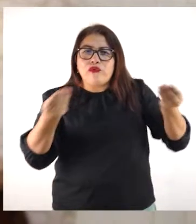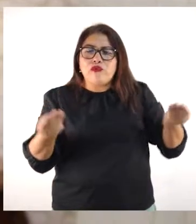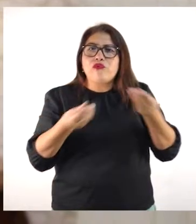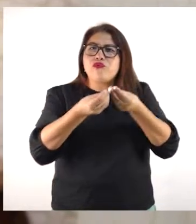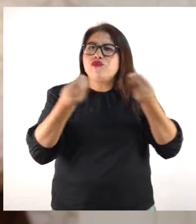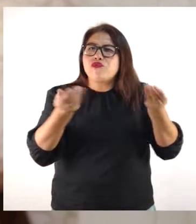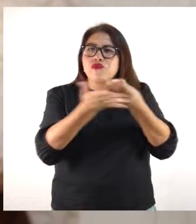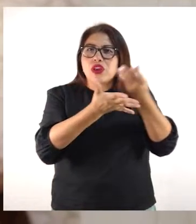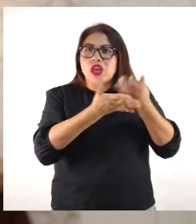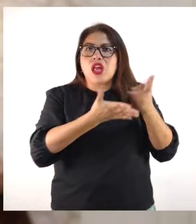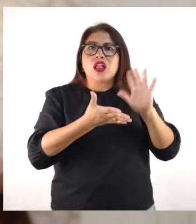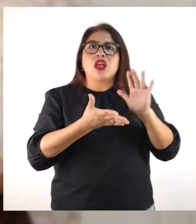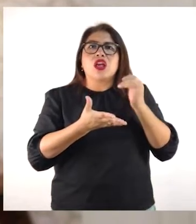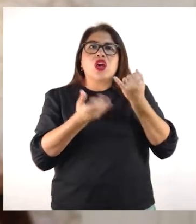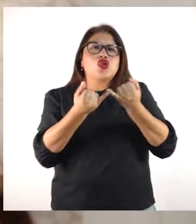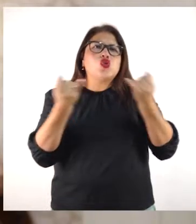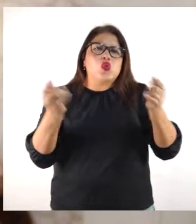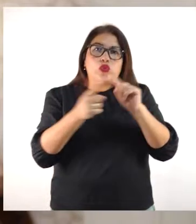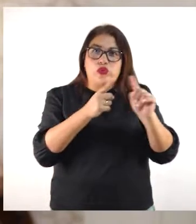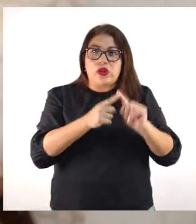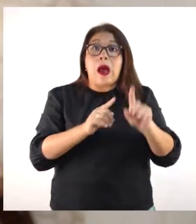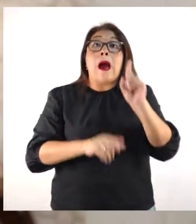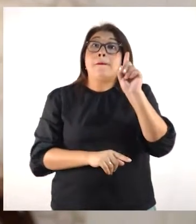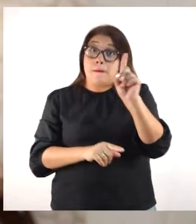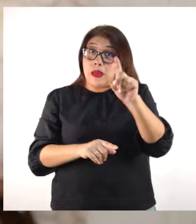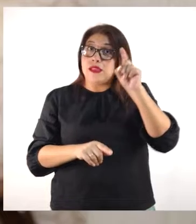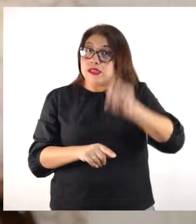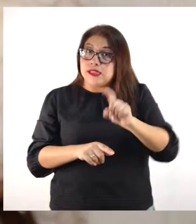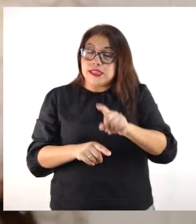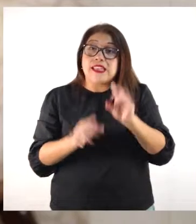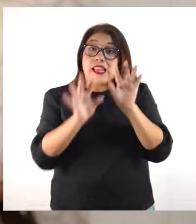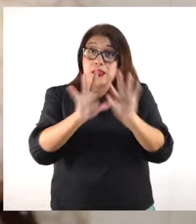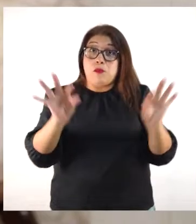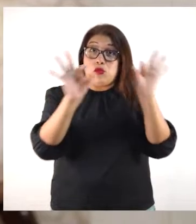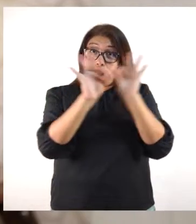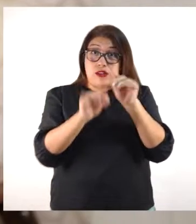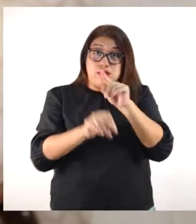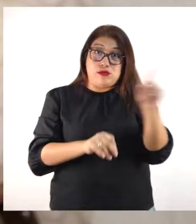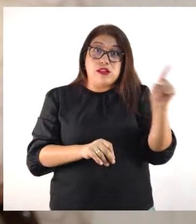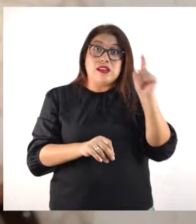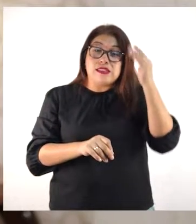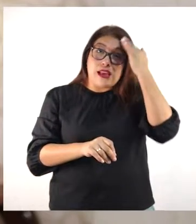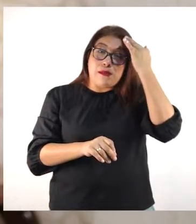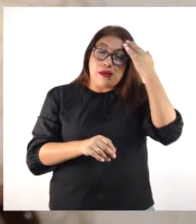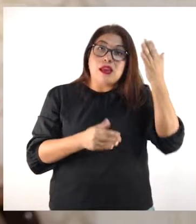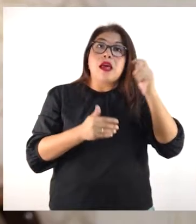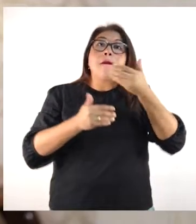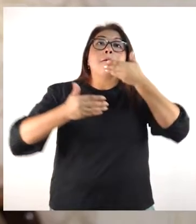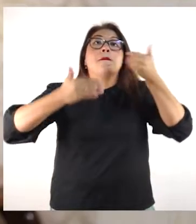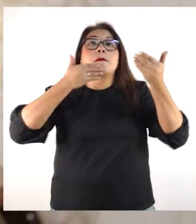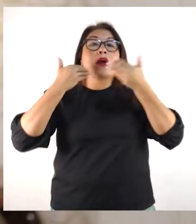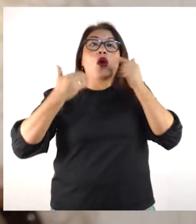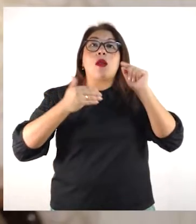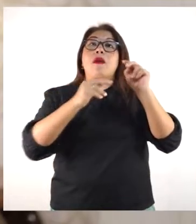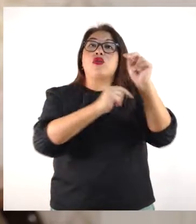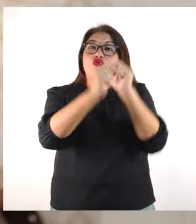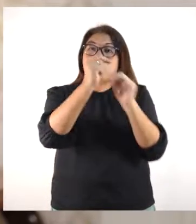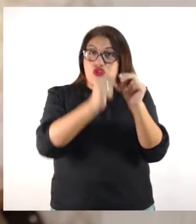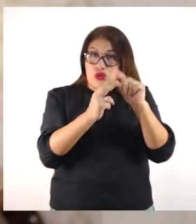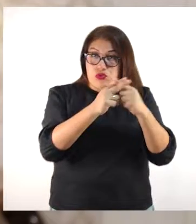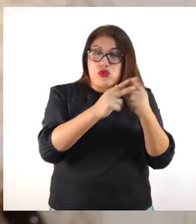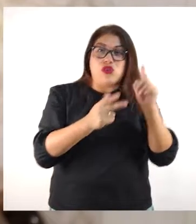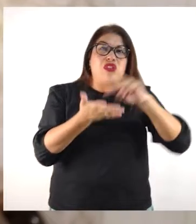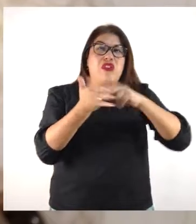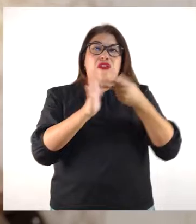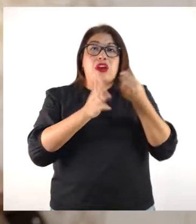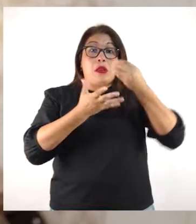Pero, ojo, sí es importante decirles que tiene que estar asociado a la mejora del negocio. Nosotros